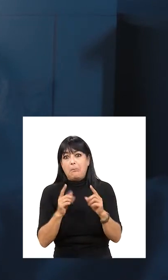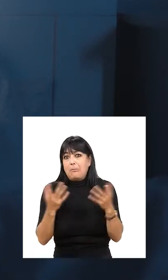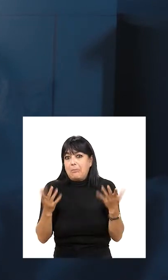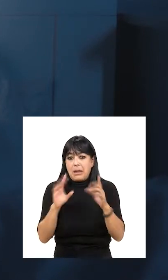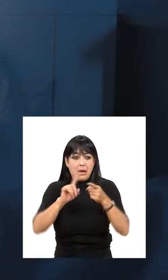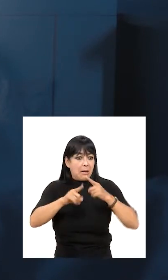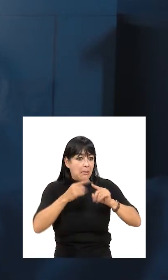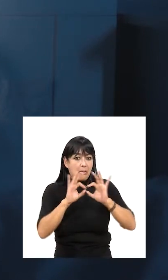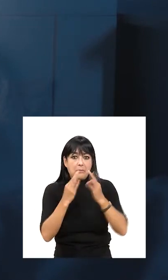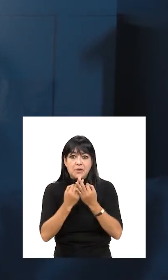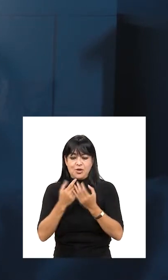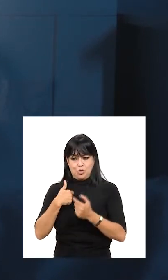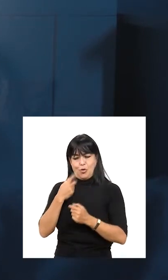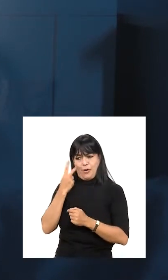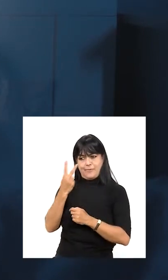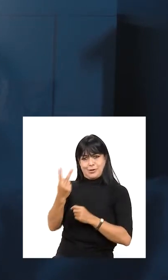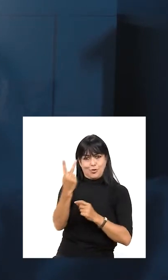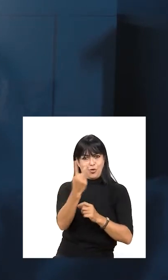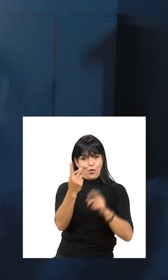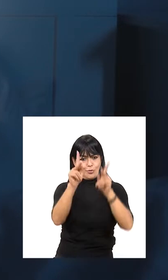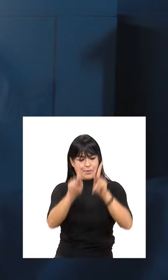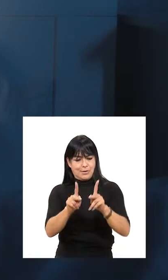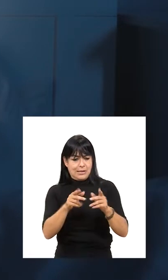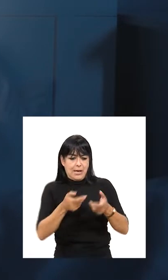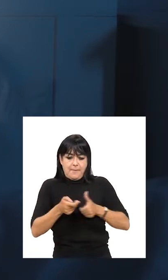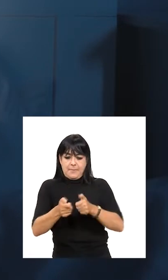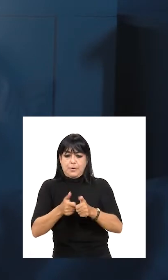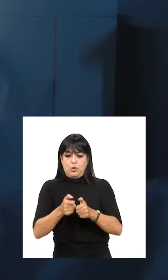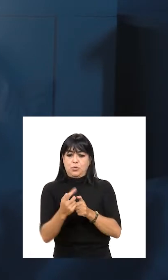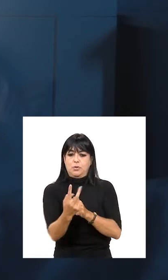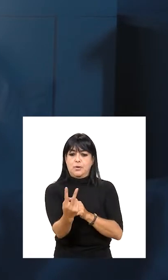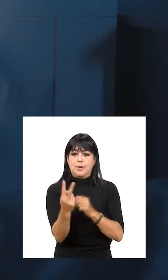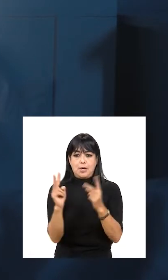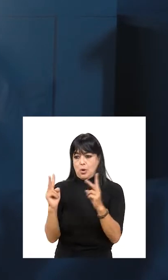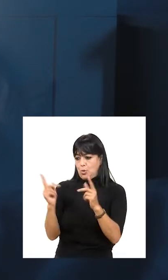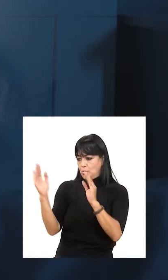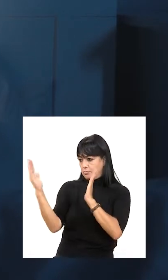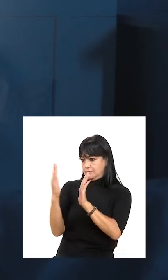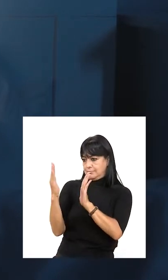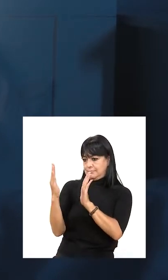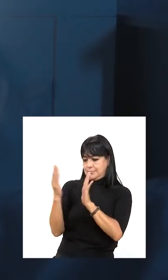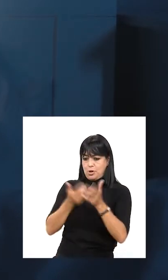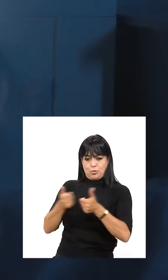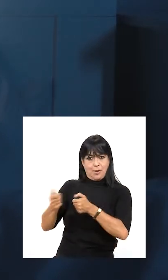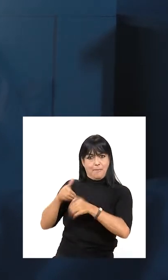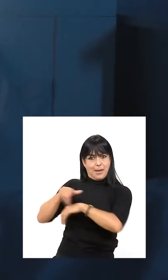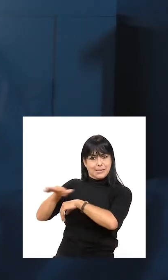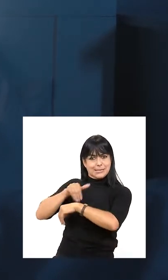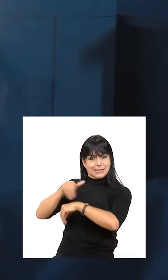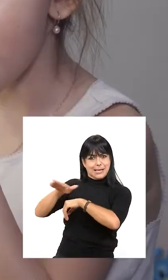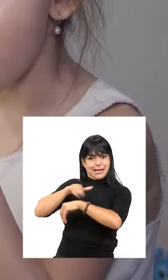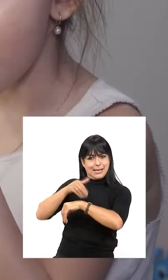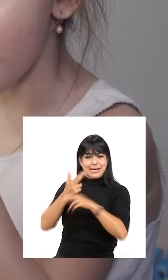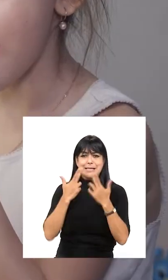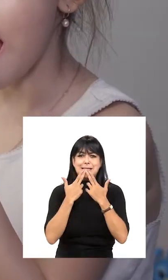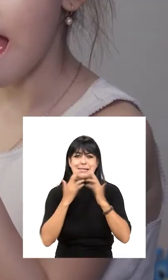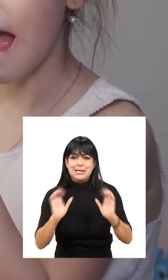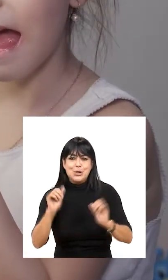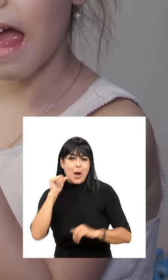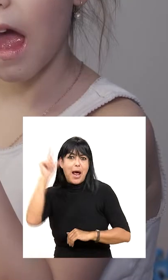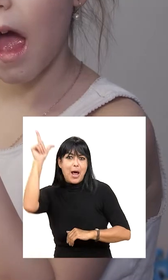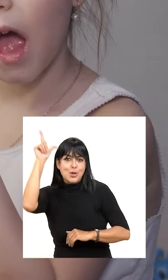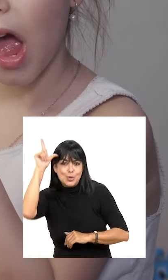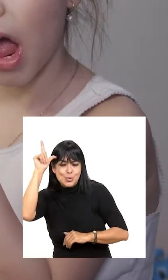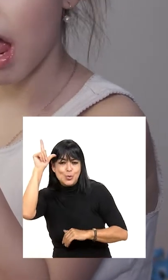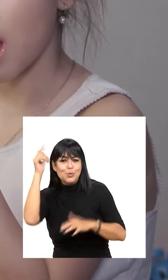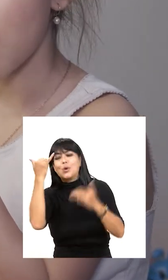y amigos. He observado a parejas que a veces se envían mensajes cuando están uno al frente del otro. A niños